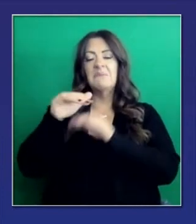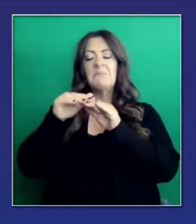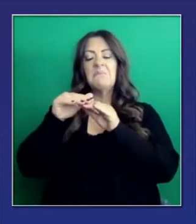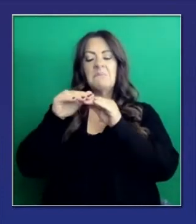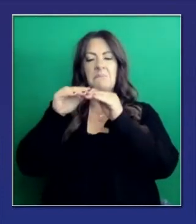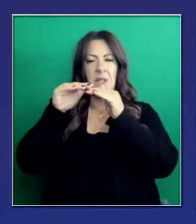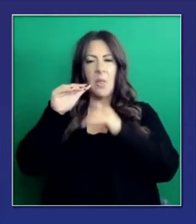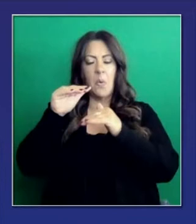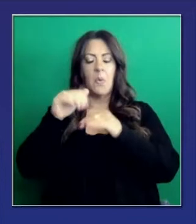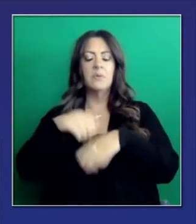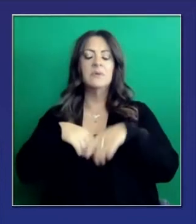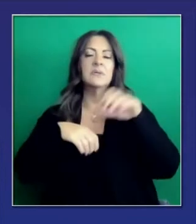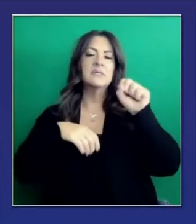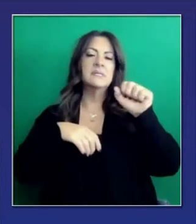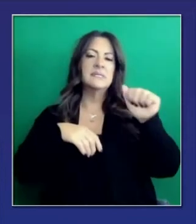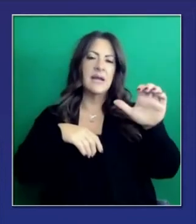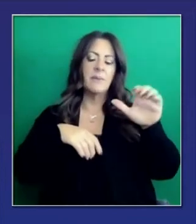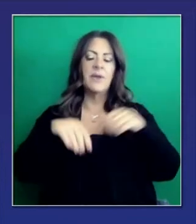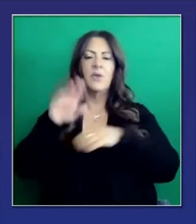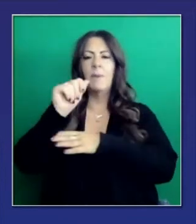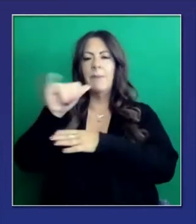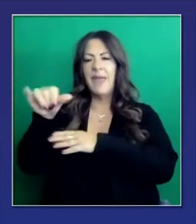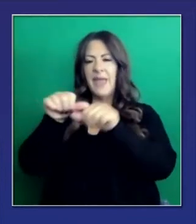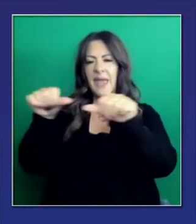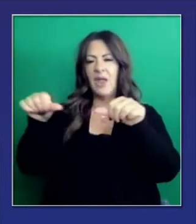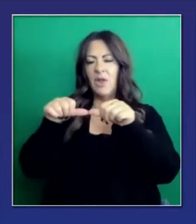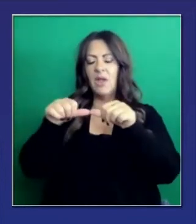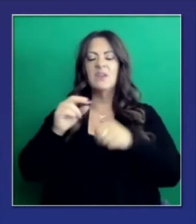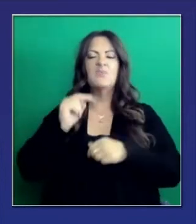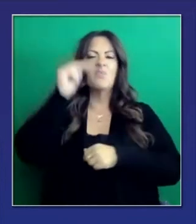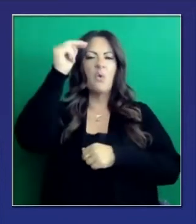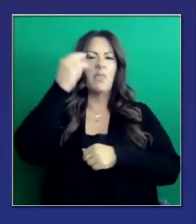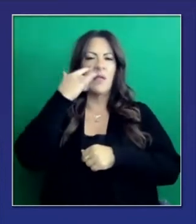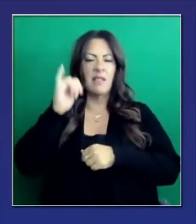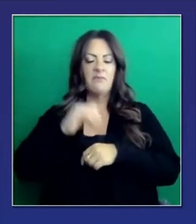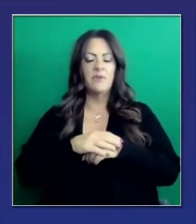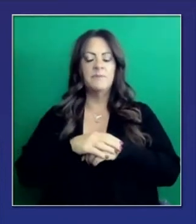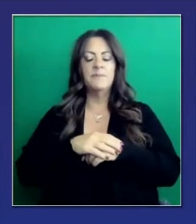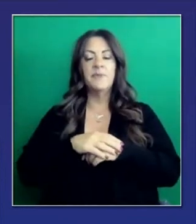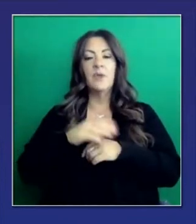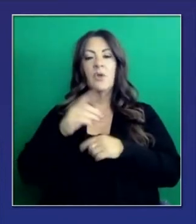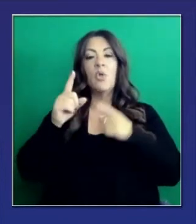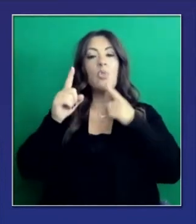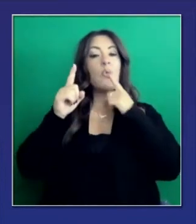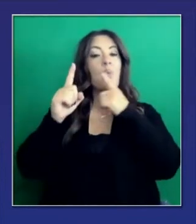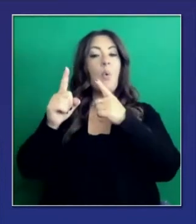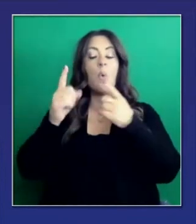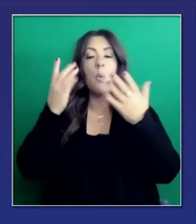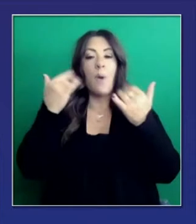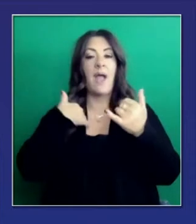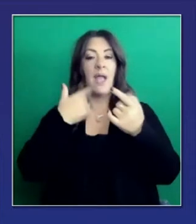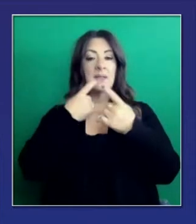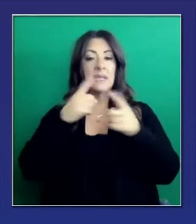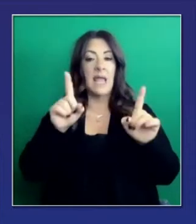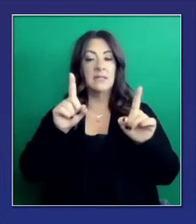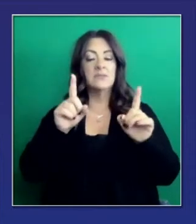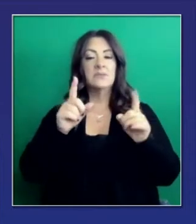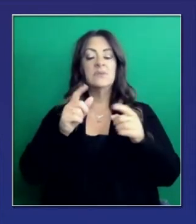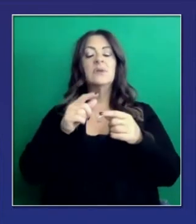debajo, Sacramento y en el norte de California también. El objetivo entonces de este anuncio es